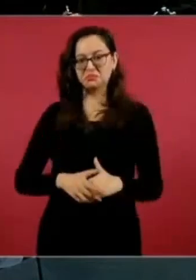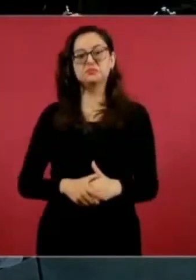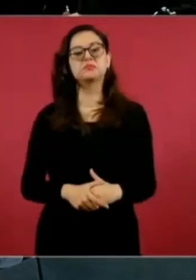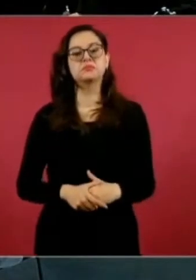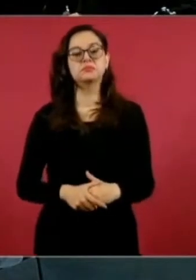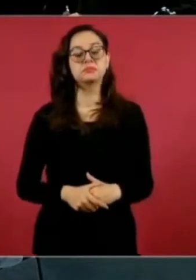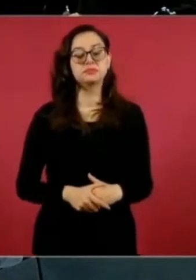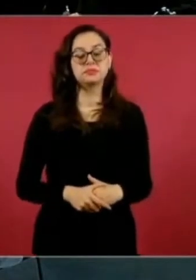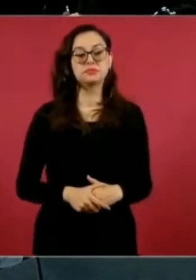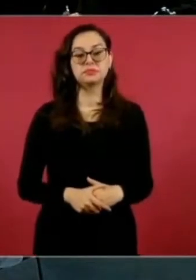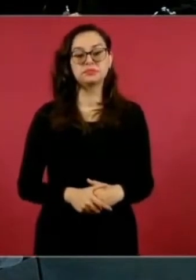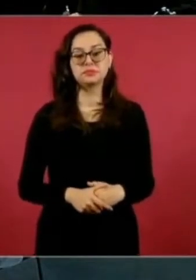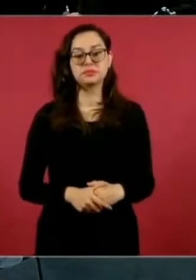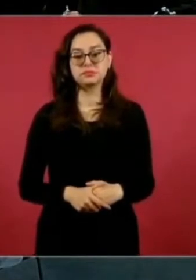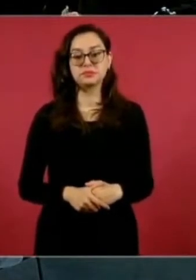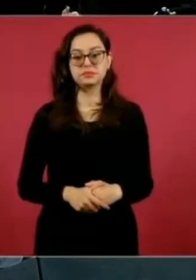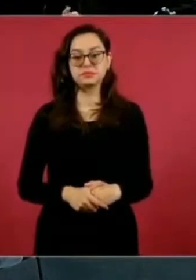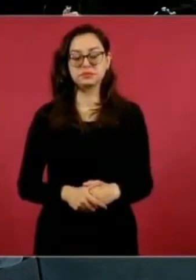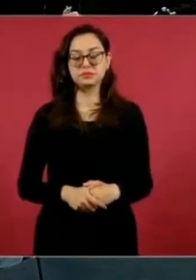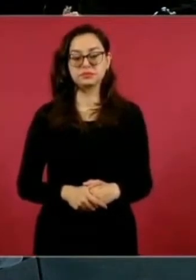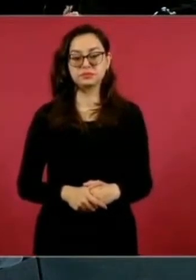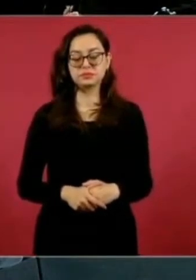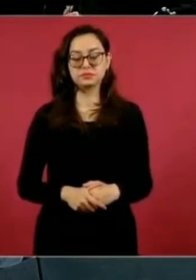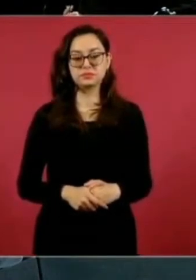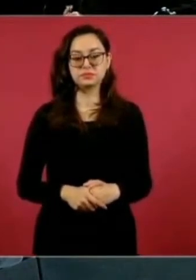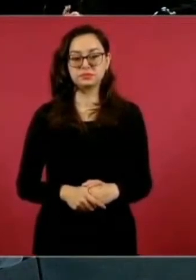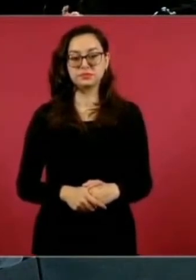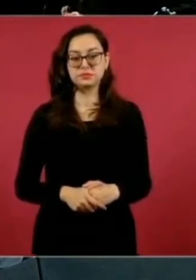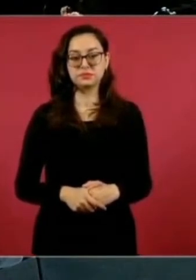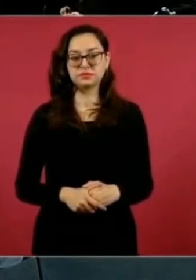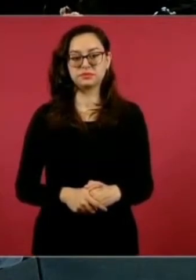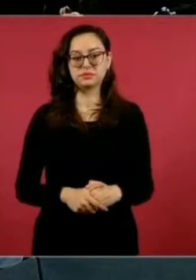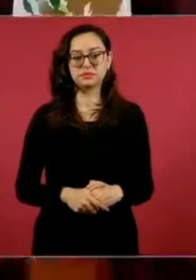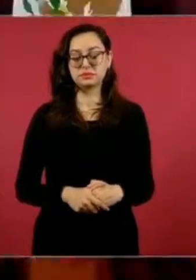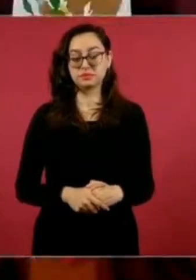como desde Echeverría,